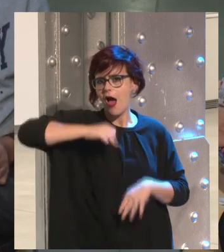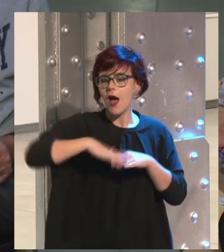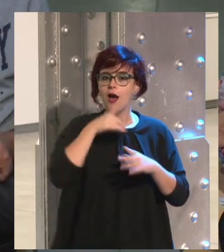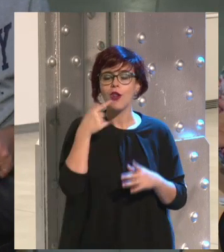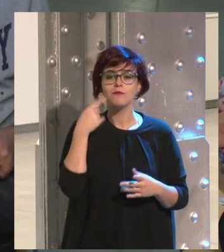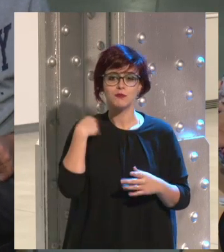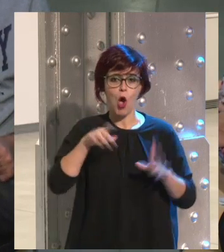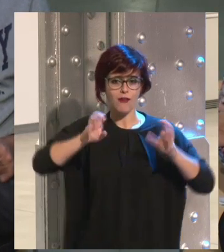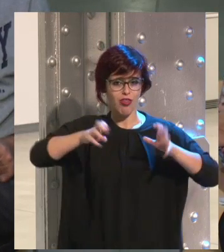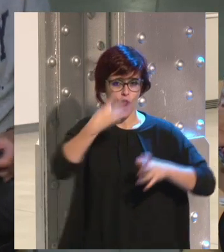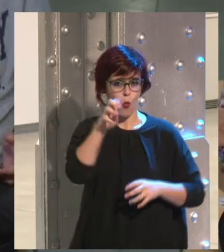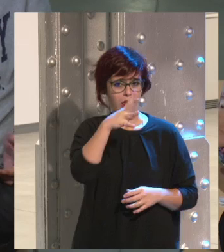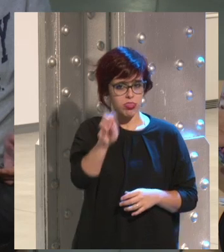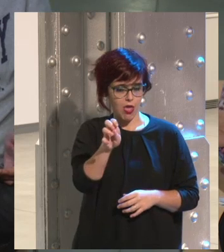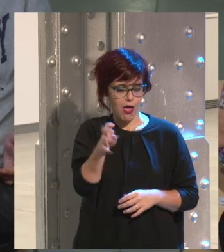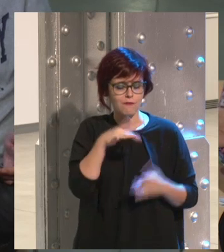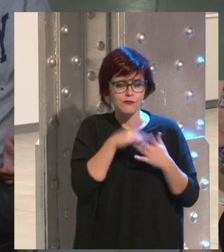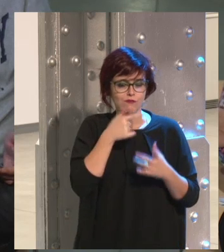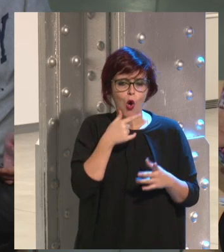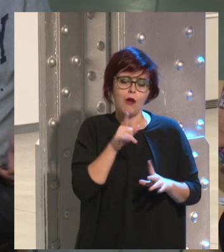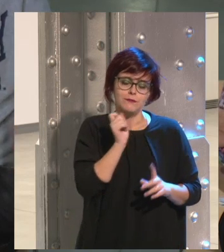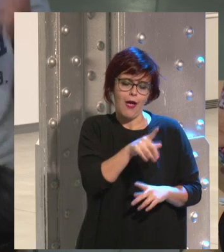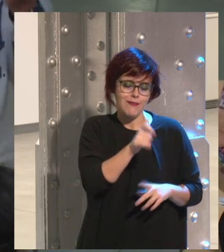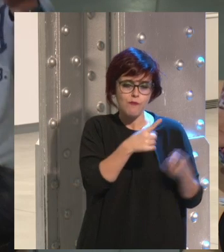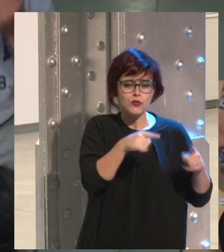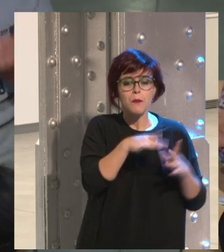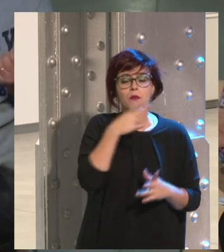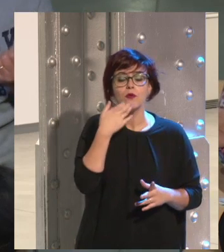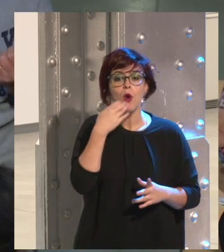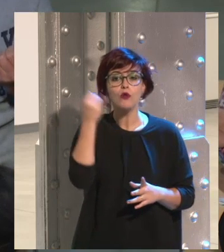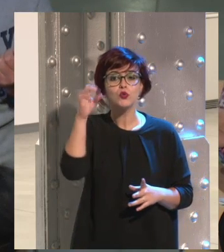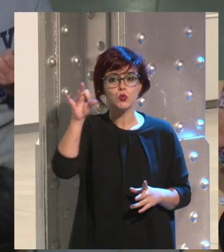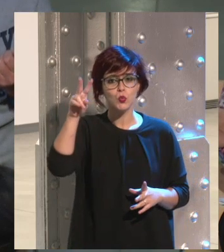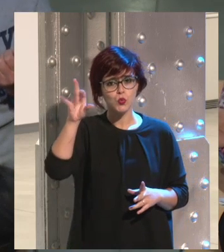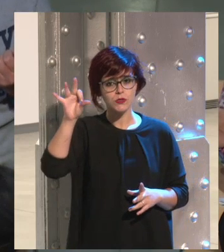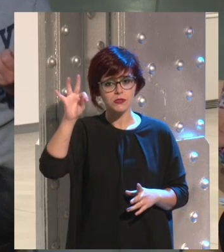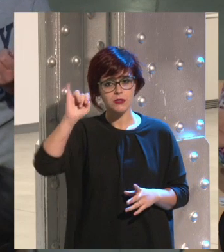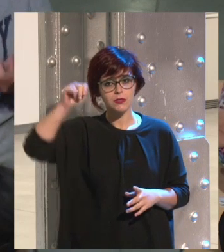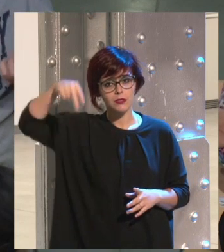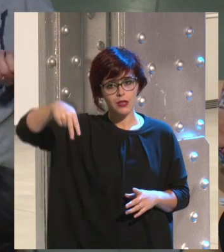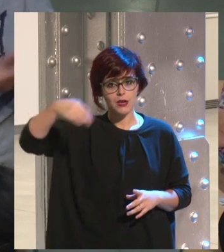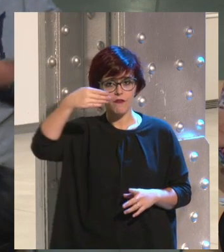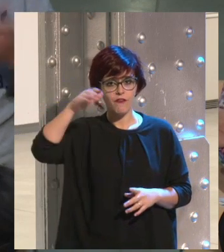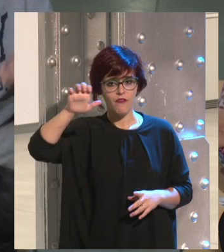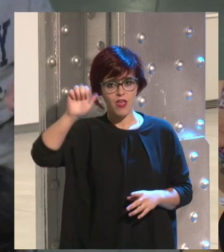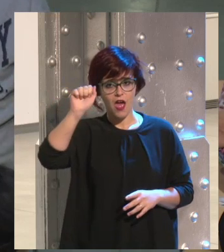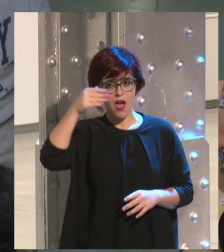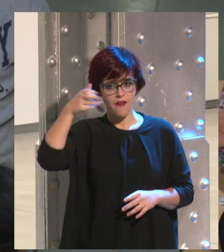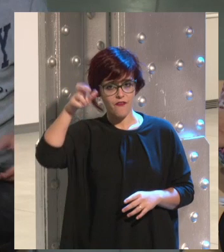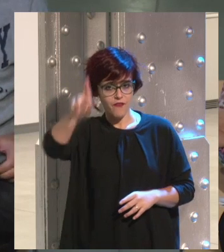hay otro personaje que es Justin Bieber. ¿Cómo puede ser que una persona que se da de baja de su red social, que es Instagram, por un problema